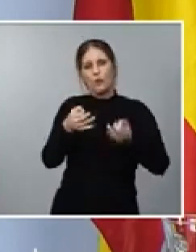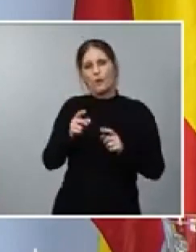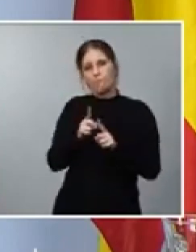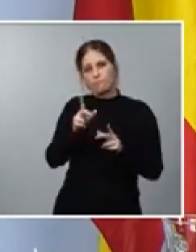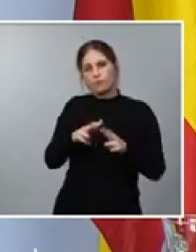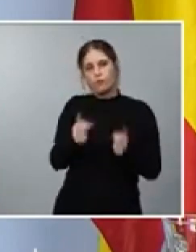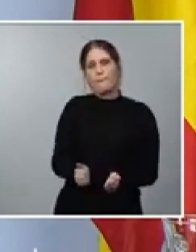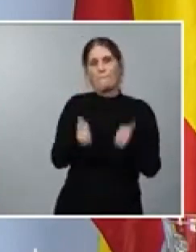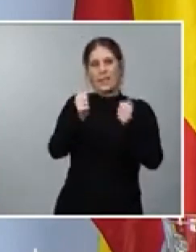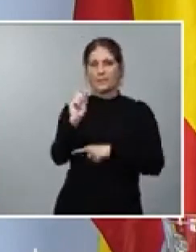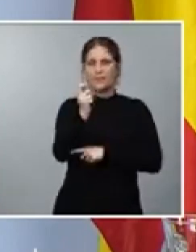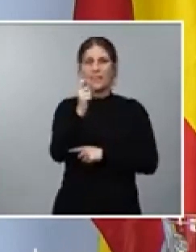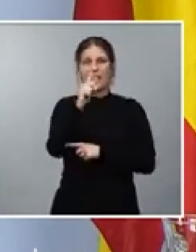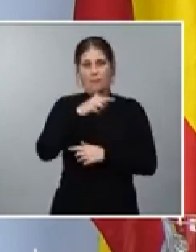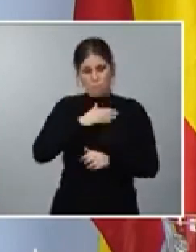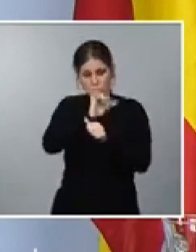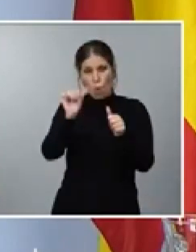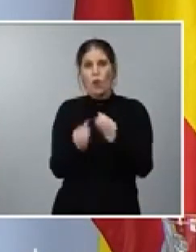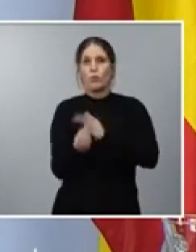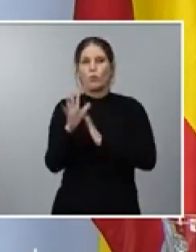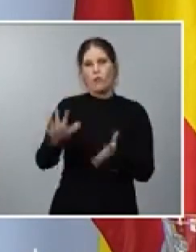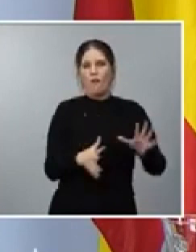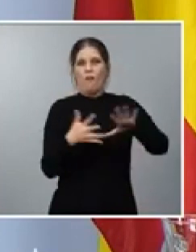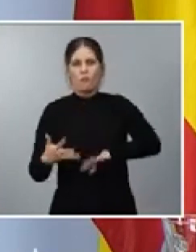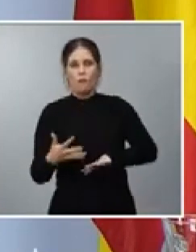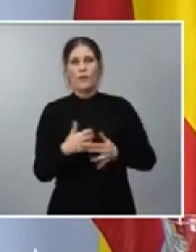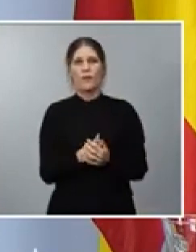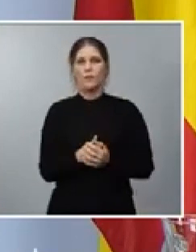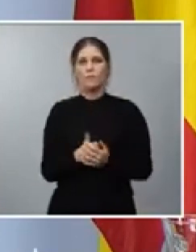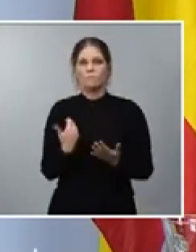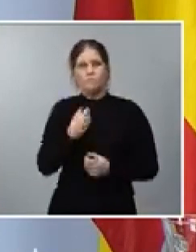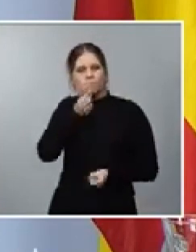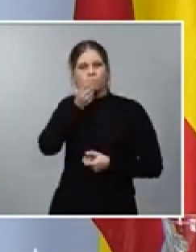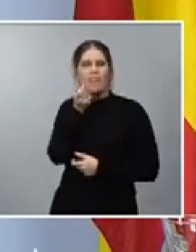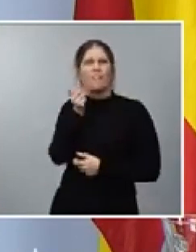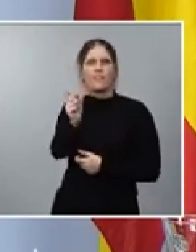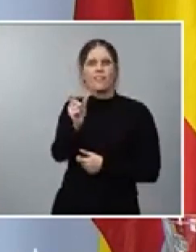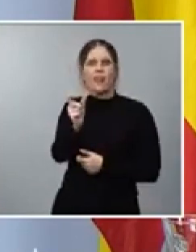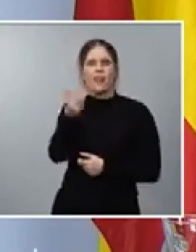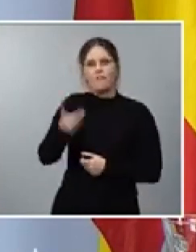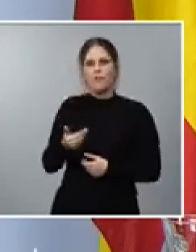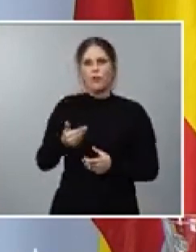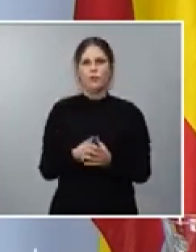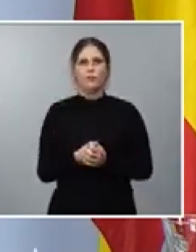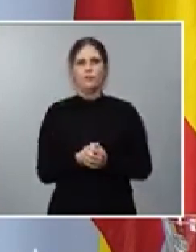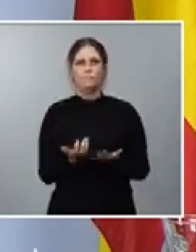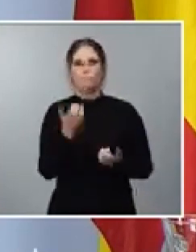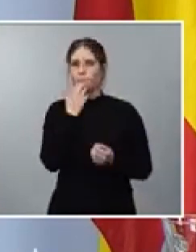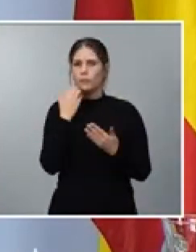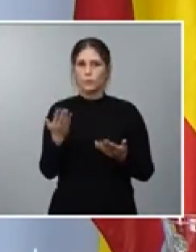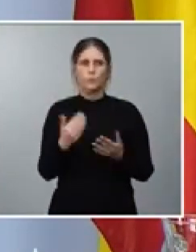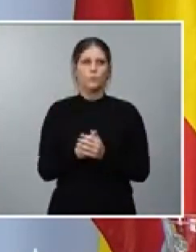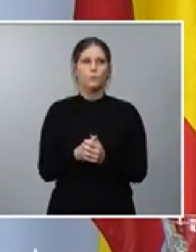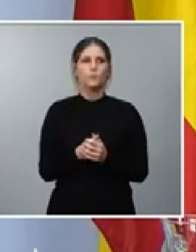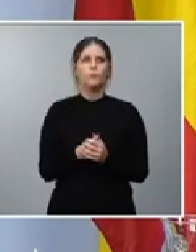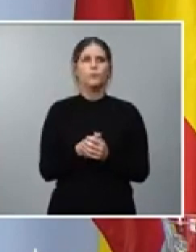la transformación de nuestro modelo productivo. Y os doy algunas cifras que son significativas. Por ejemplo, cuando estas